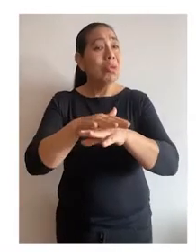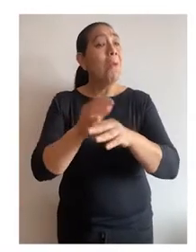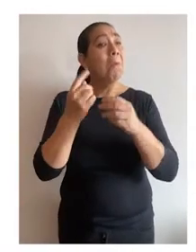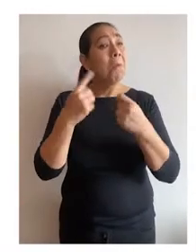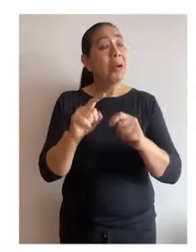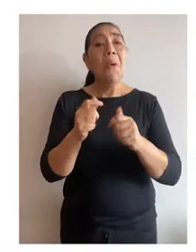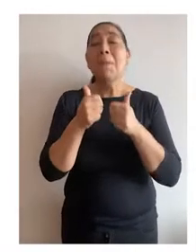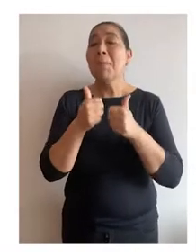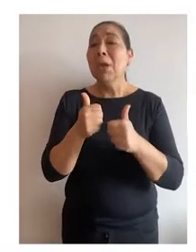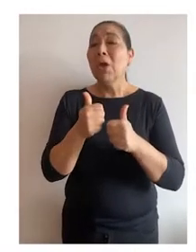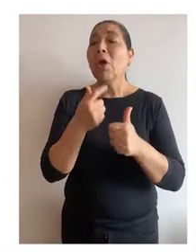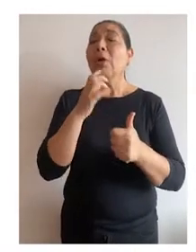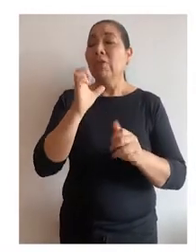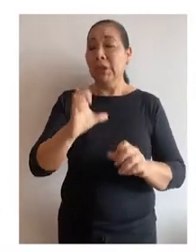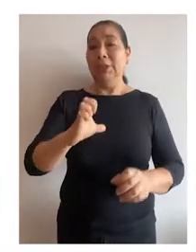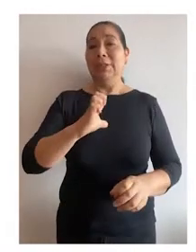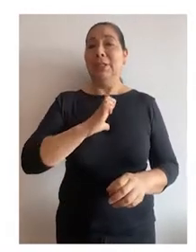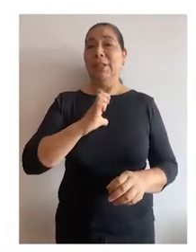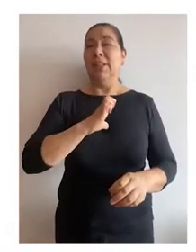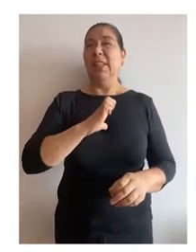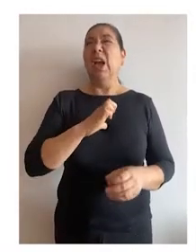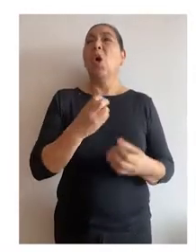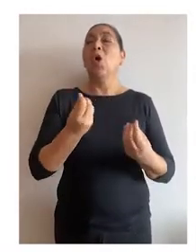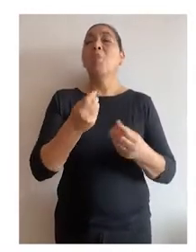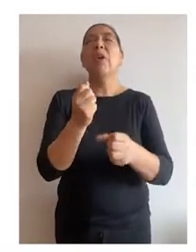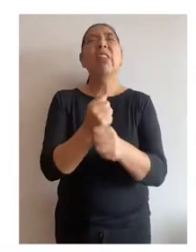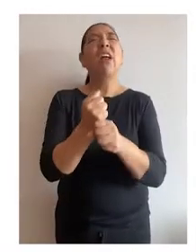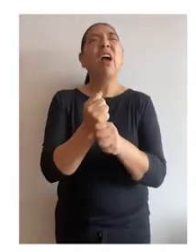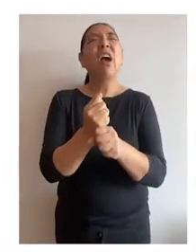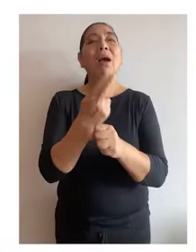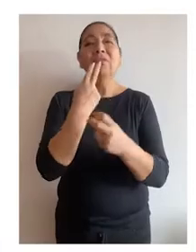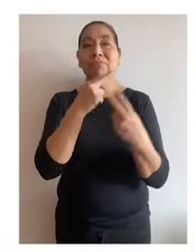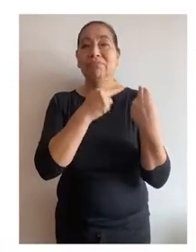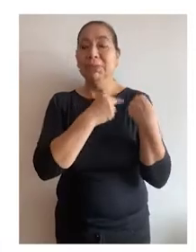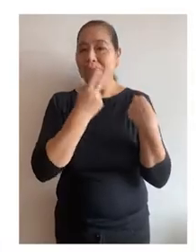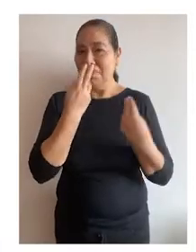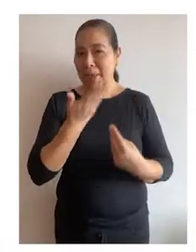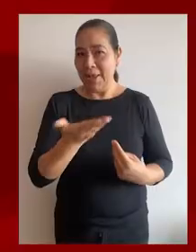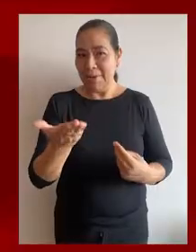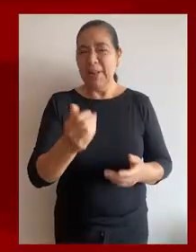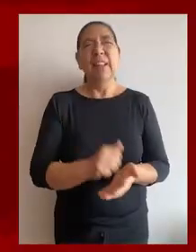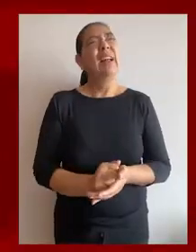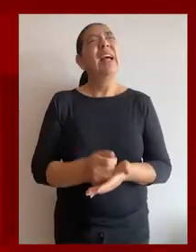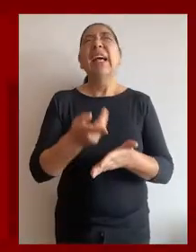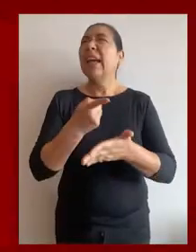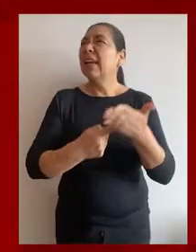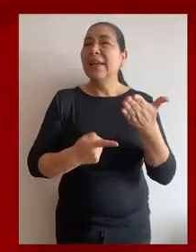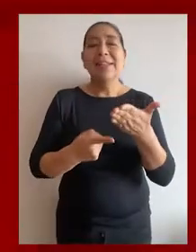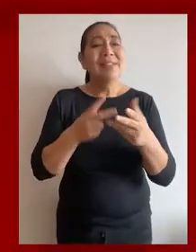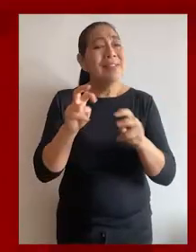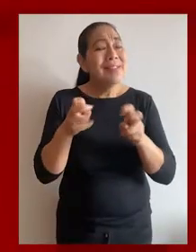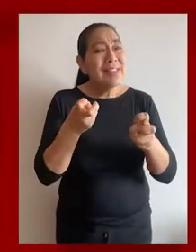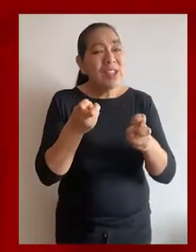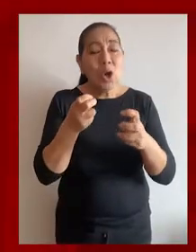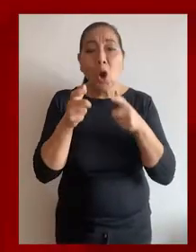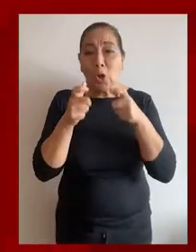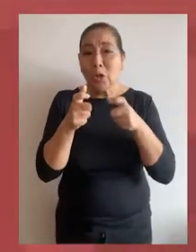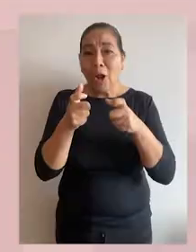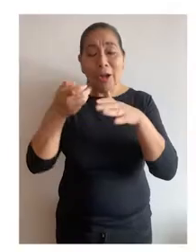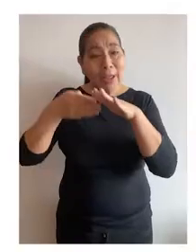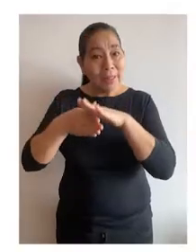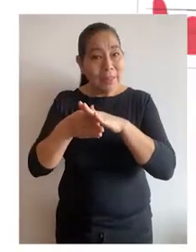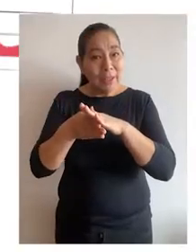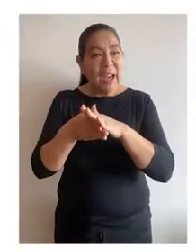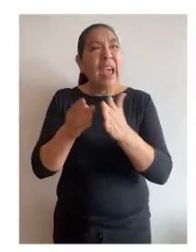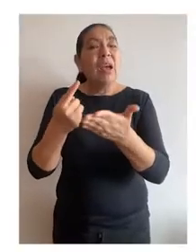gestión eficaz, eficiente y ética. Veamos cómo funciona a continuación. ¿Qué es el sistema de control interno?